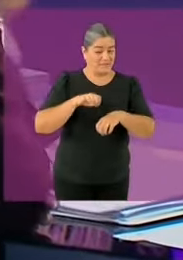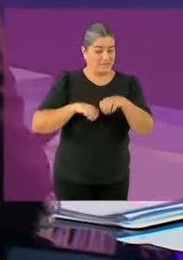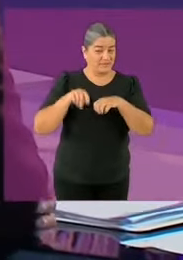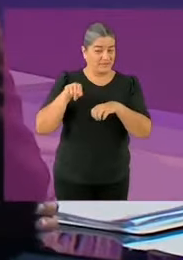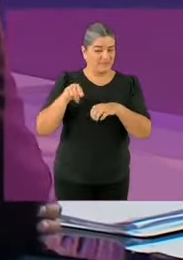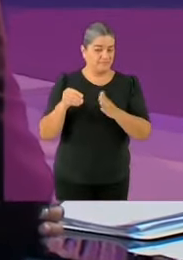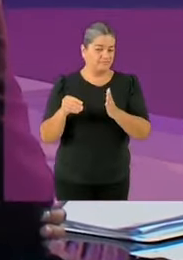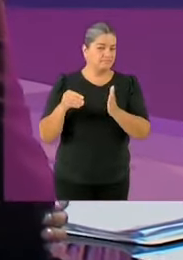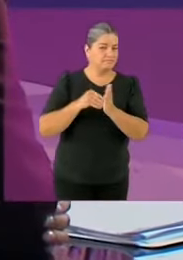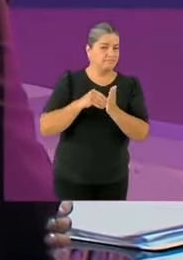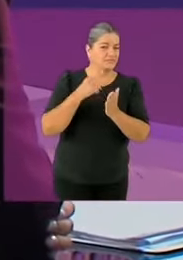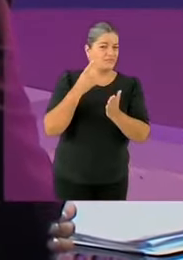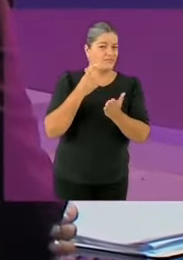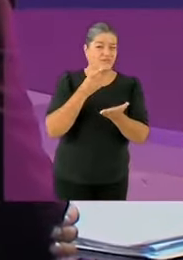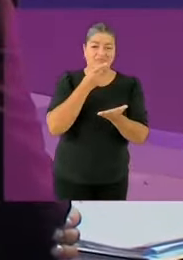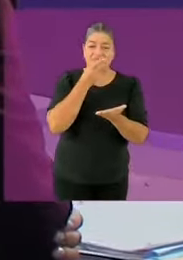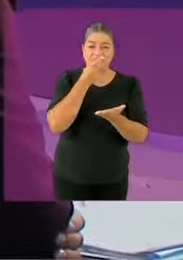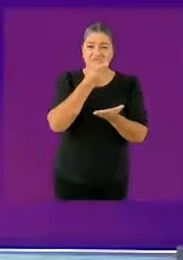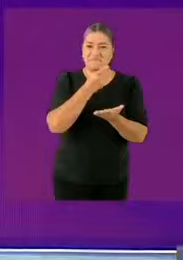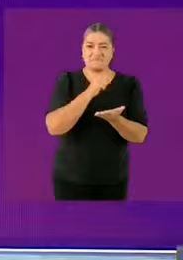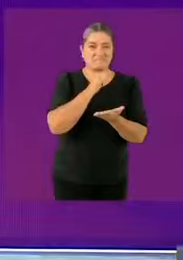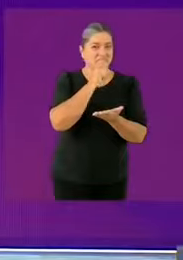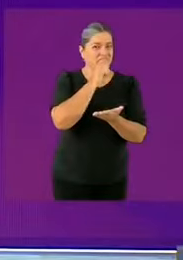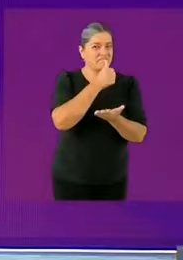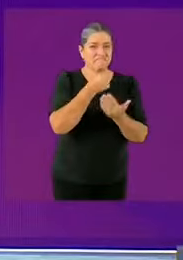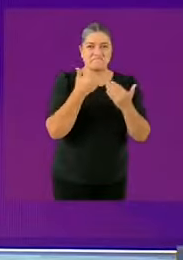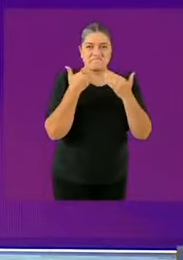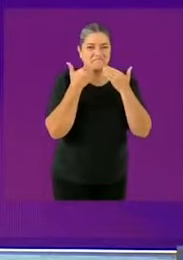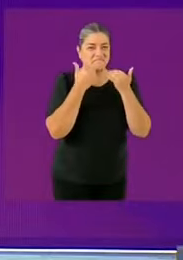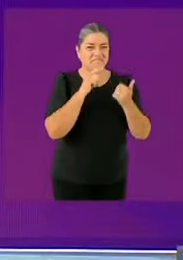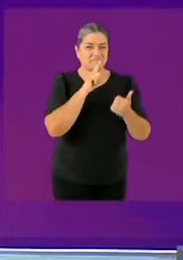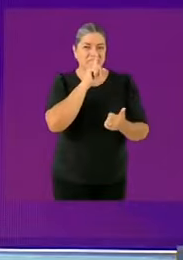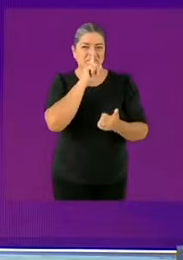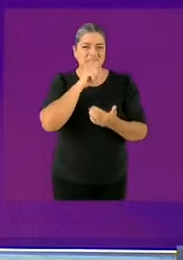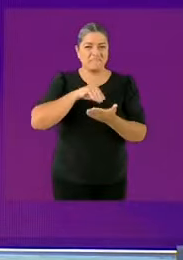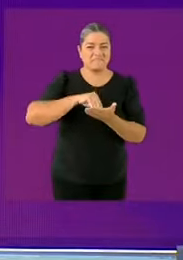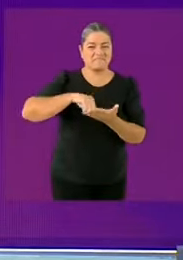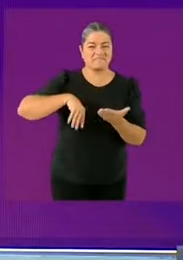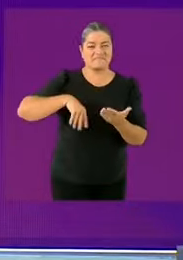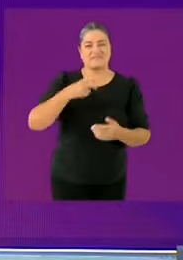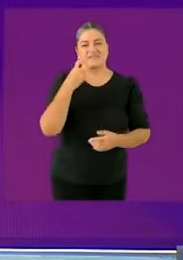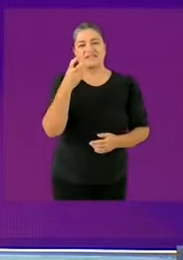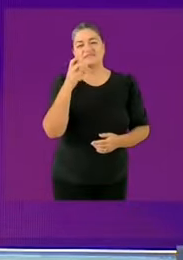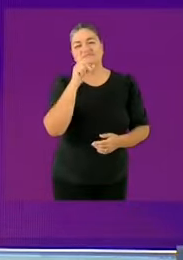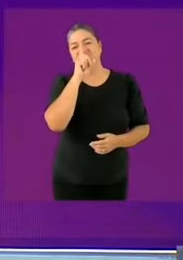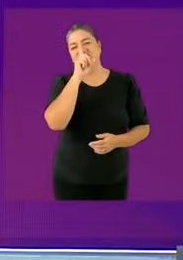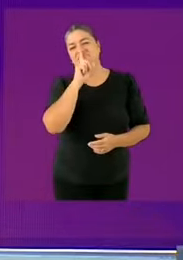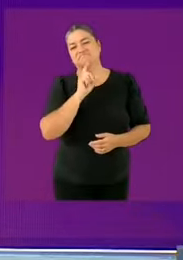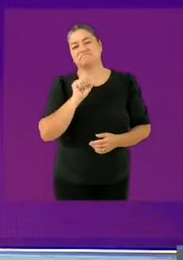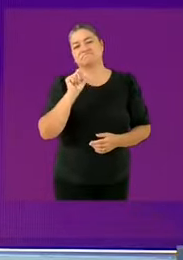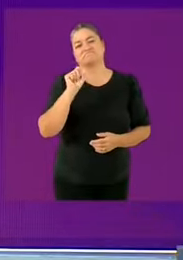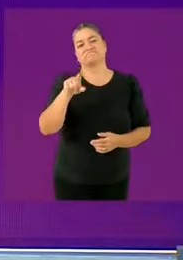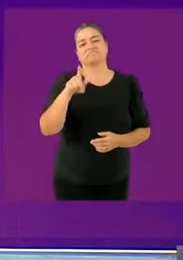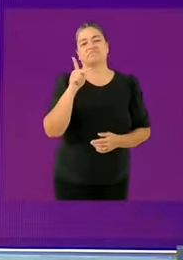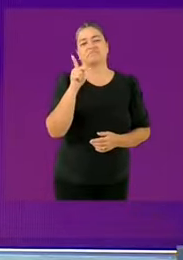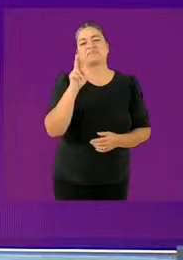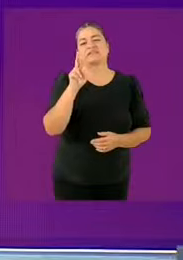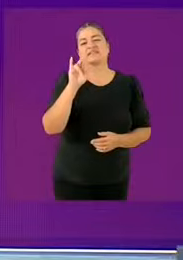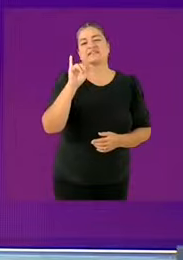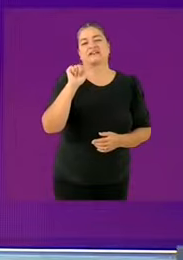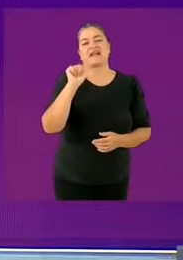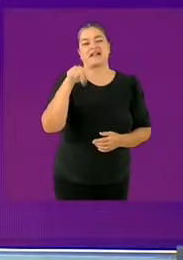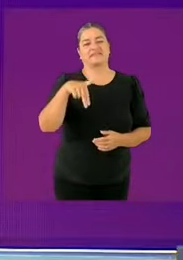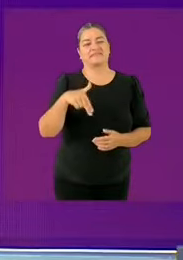aun cuando es parte del registro público de comercio. Así las mentiras del PRIAN. Cuando fui jefa de gobierno desarrollé la Agencia